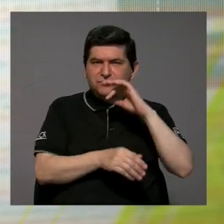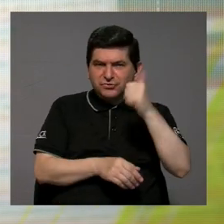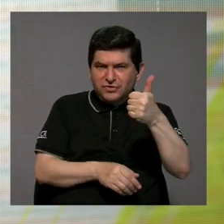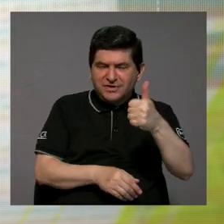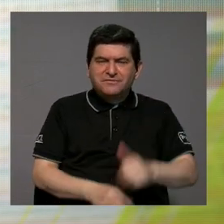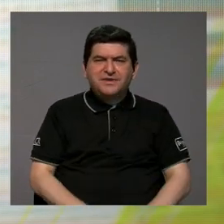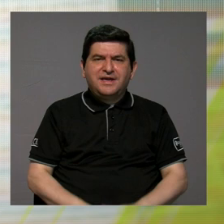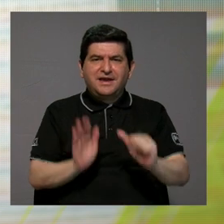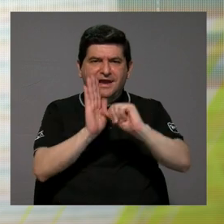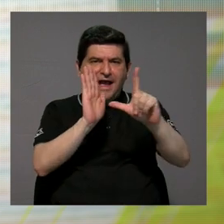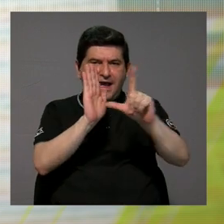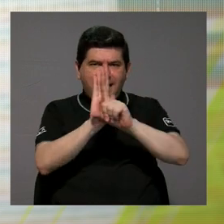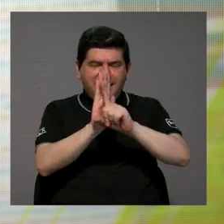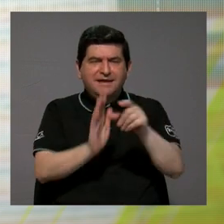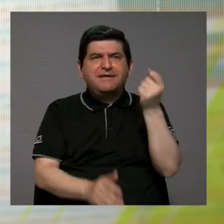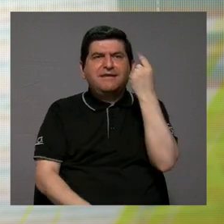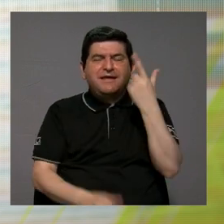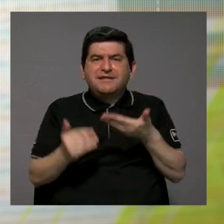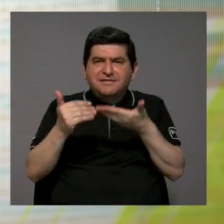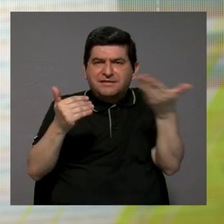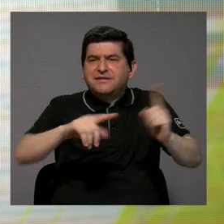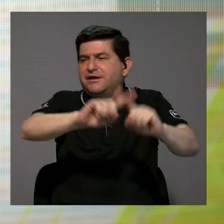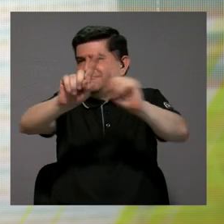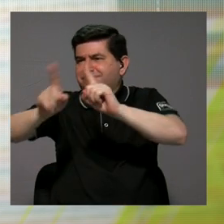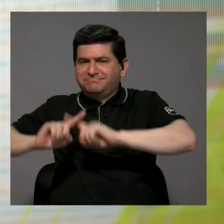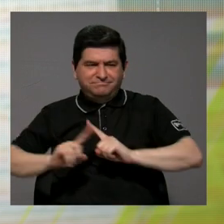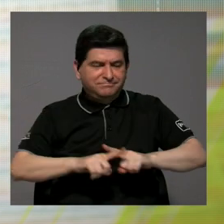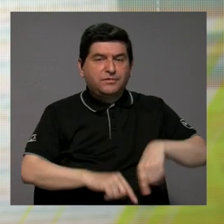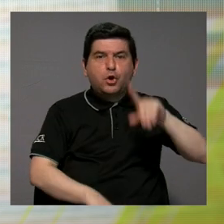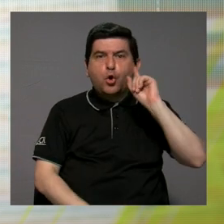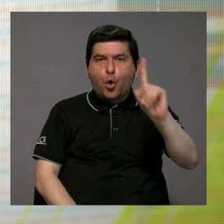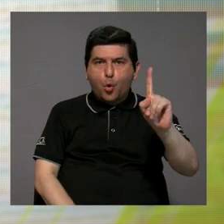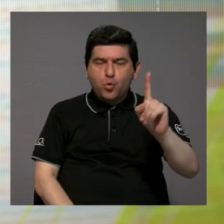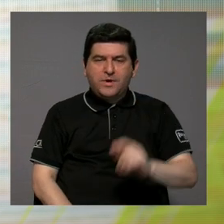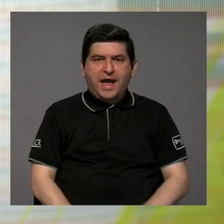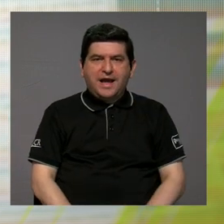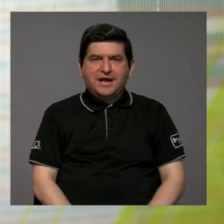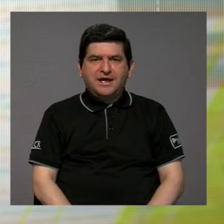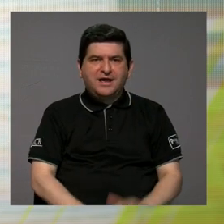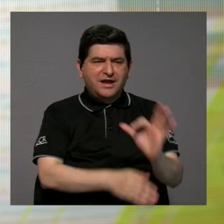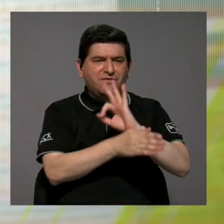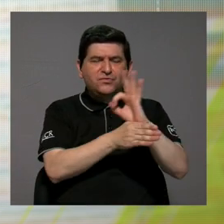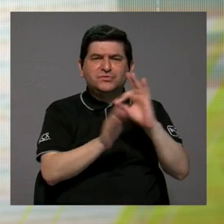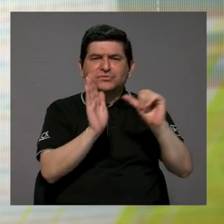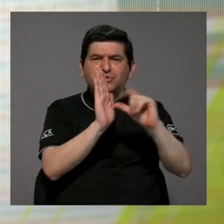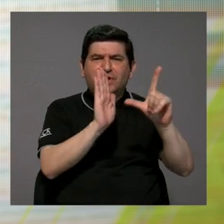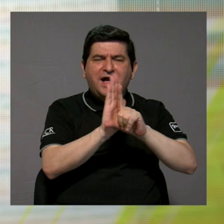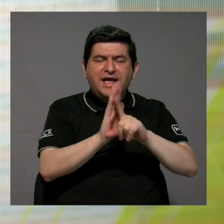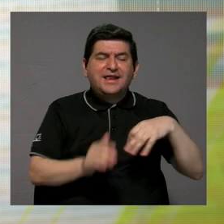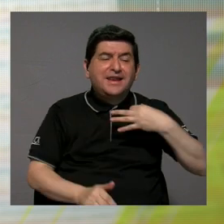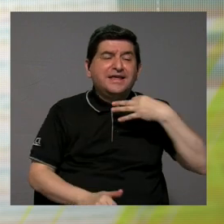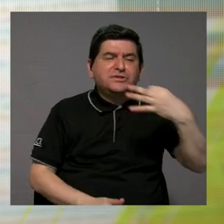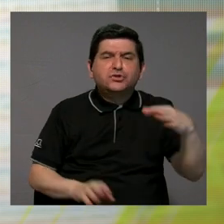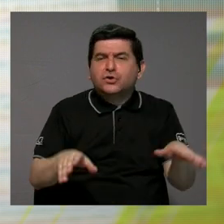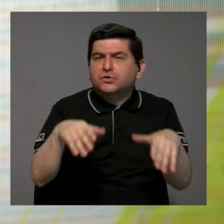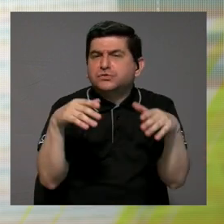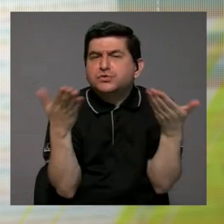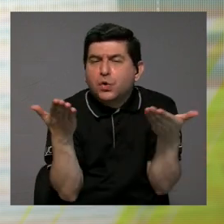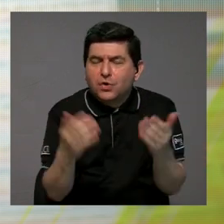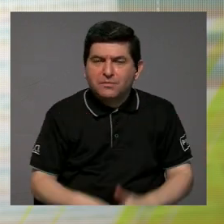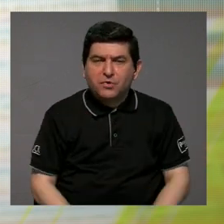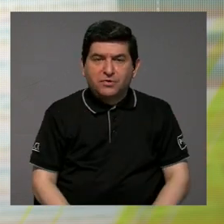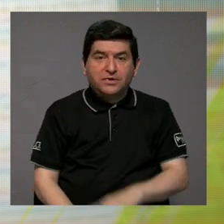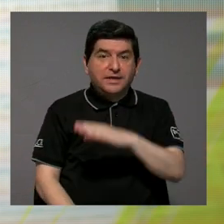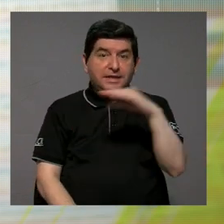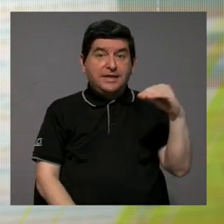Legislativa se pueden entender muchas cosas. Una tiene que ver con cómo opera la Asamblea Legislativa en el día a día y cómo las y